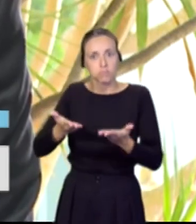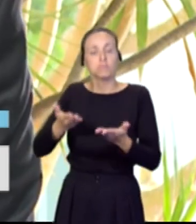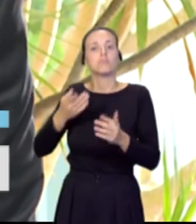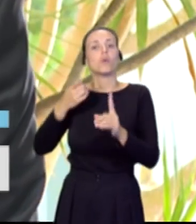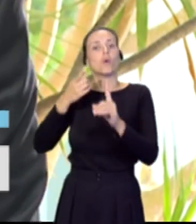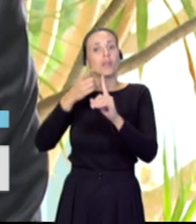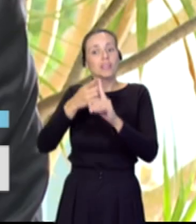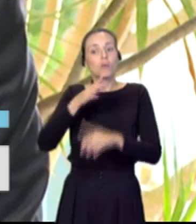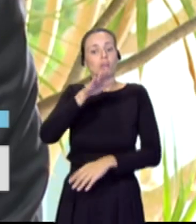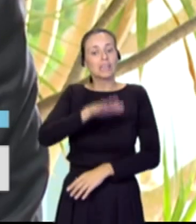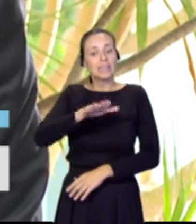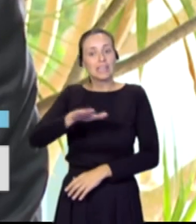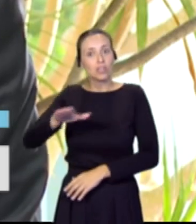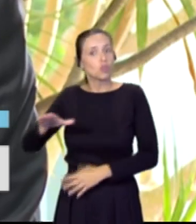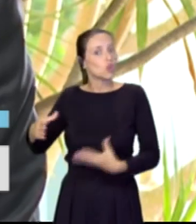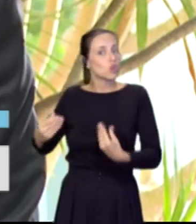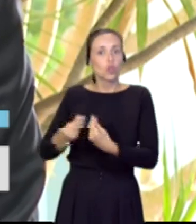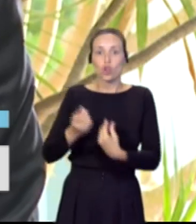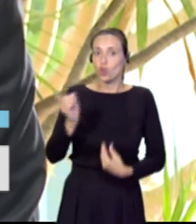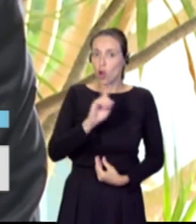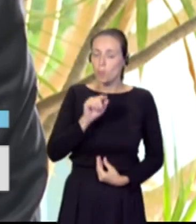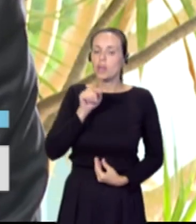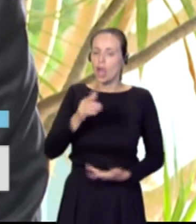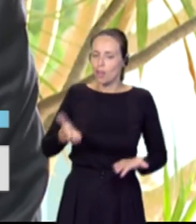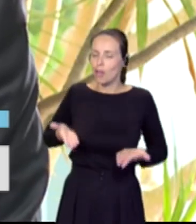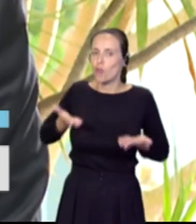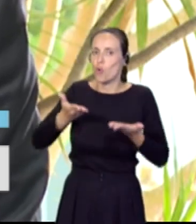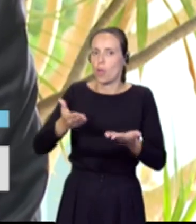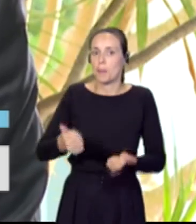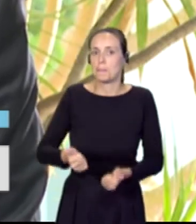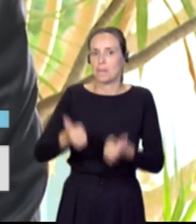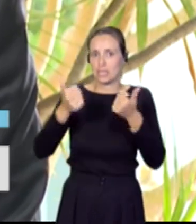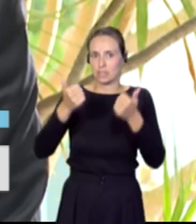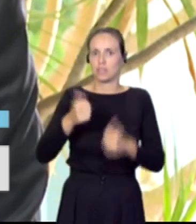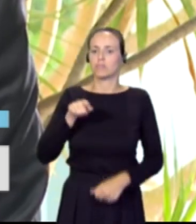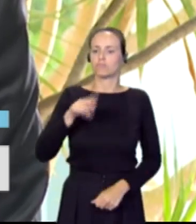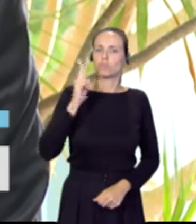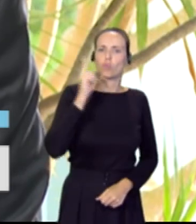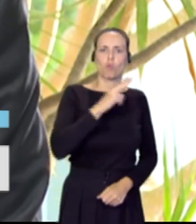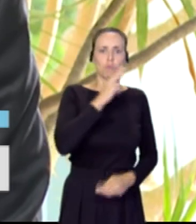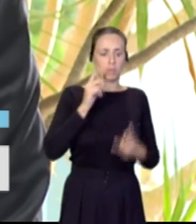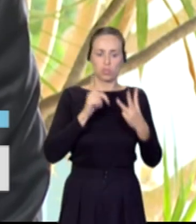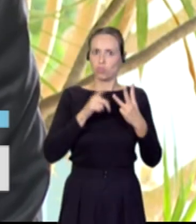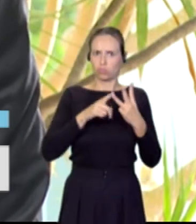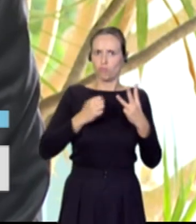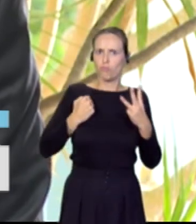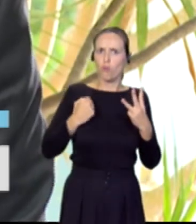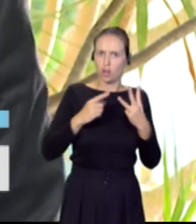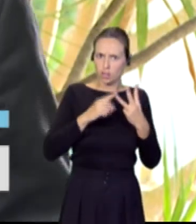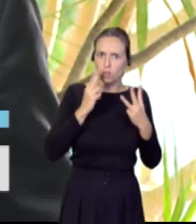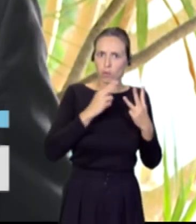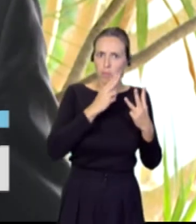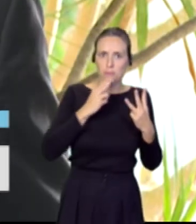asistencia a menores no acompañados. Es un compromiso firme hacer más,